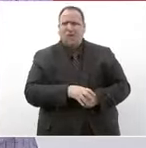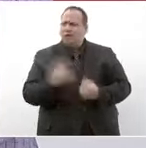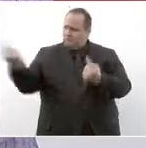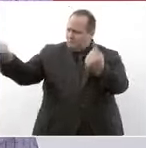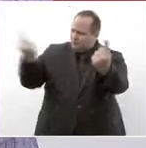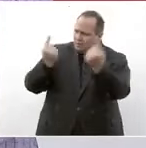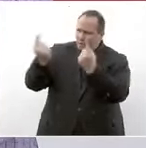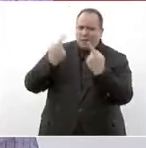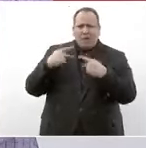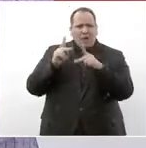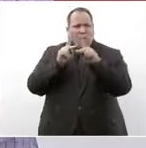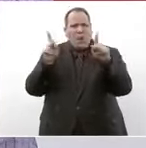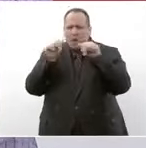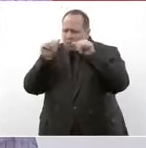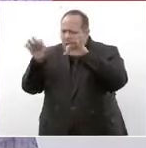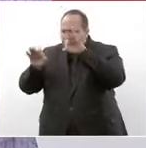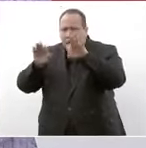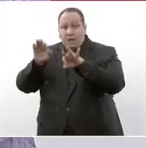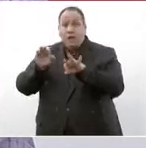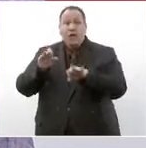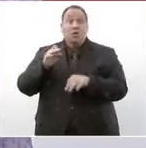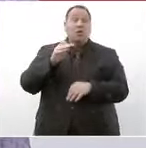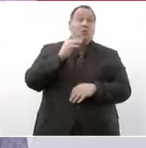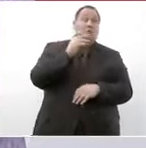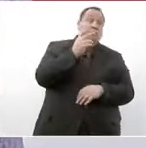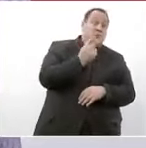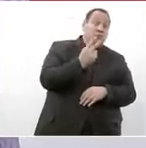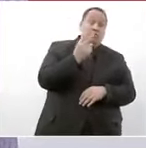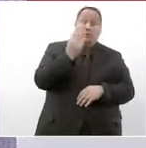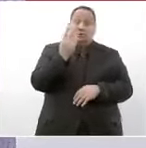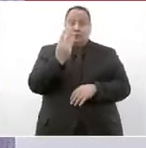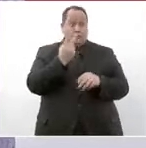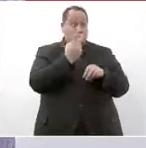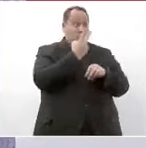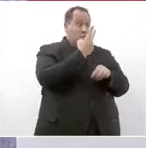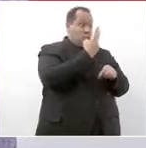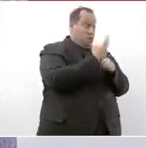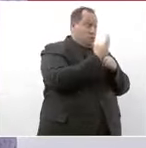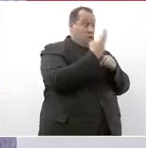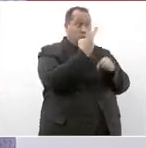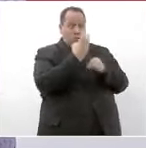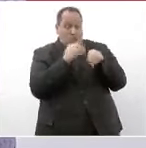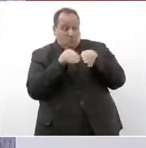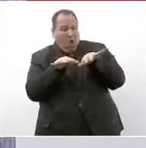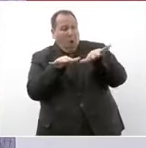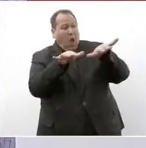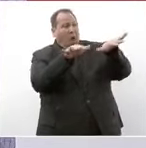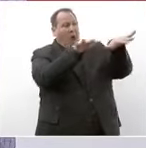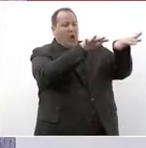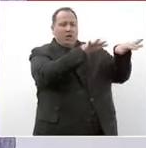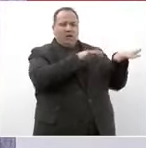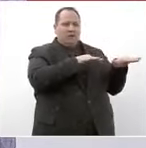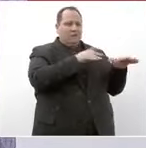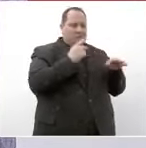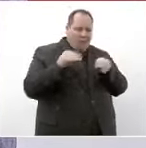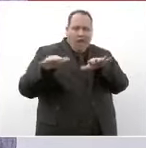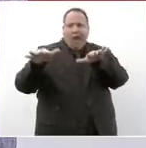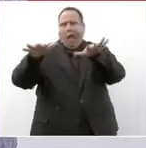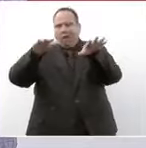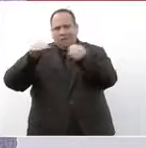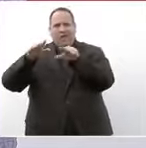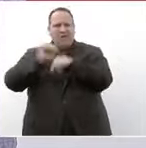atendidos en las dos en las tres olas de epidemia por